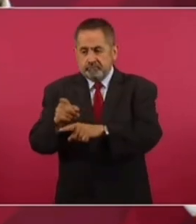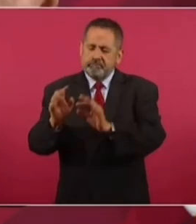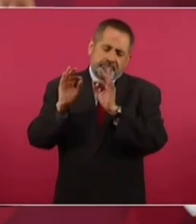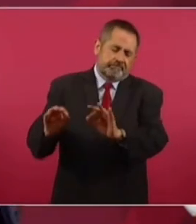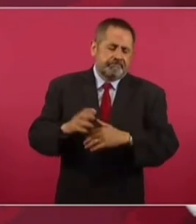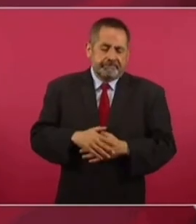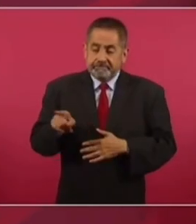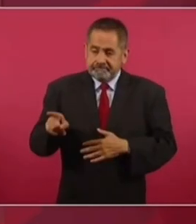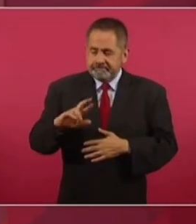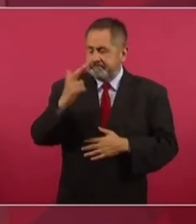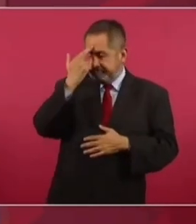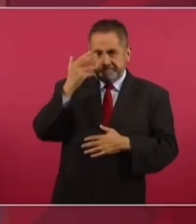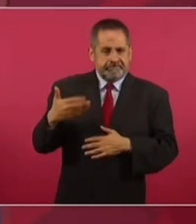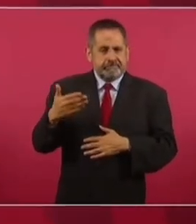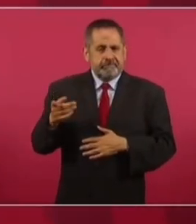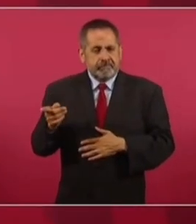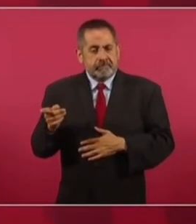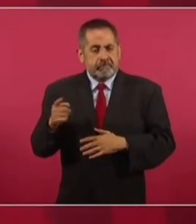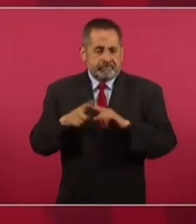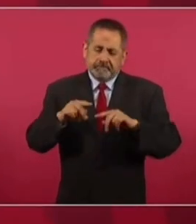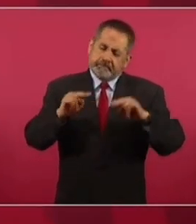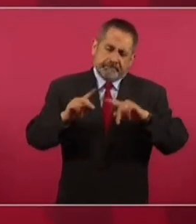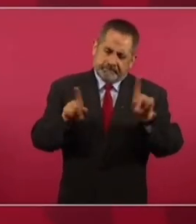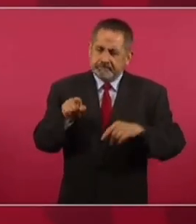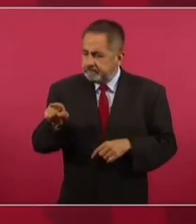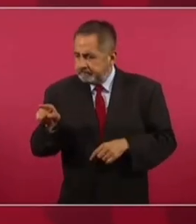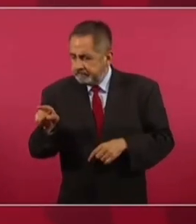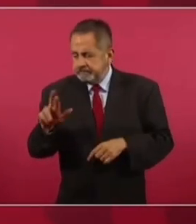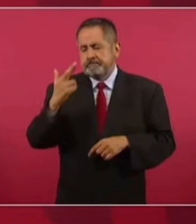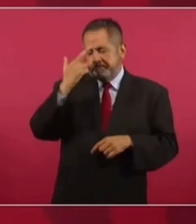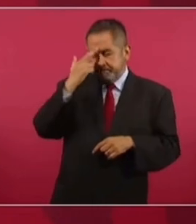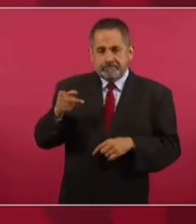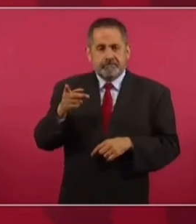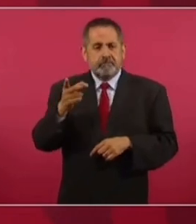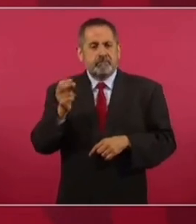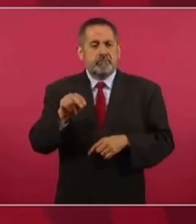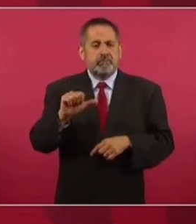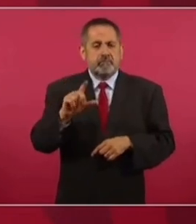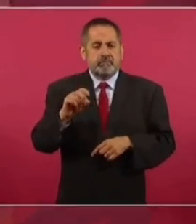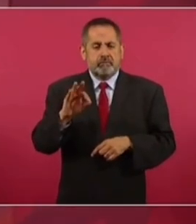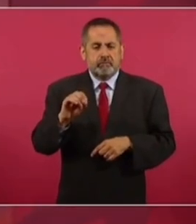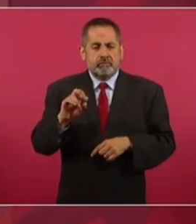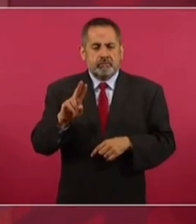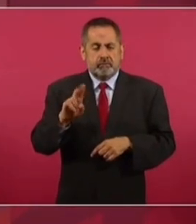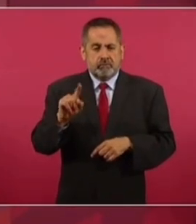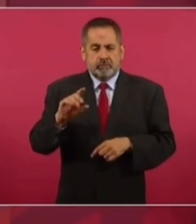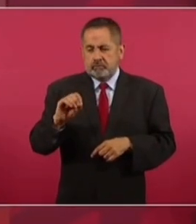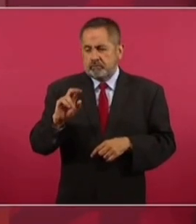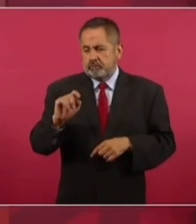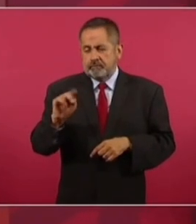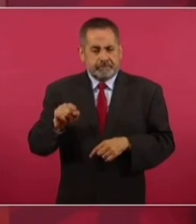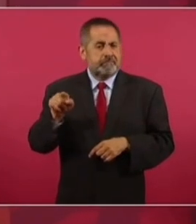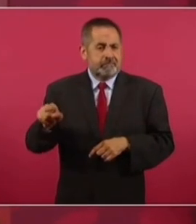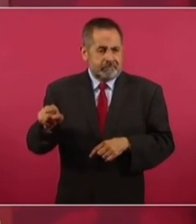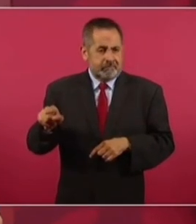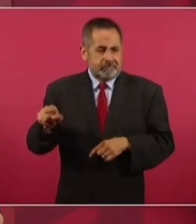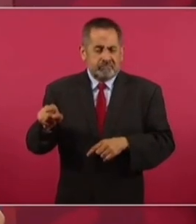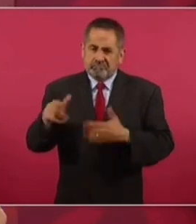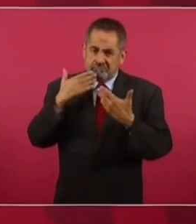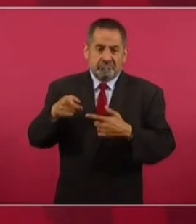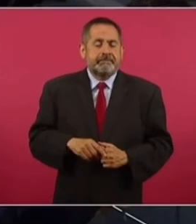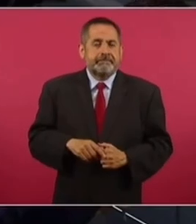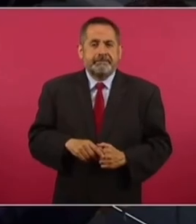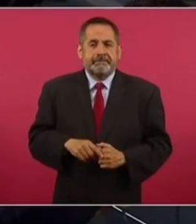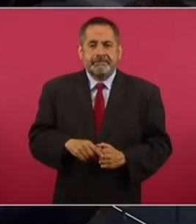recuerda a otro nivel, desde luego, a don Adolfo Ruiz Cortines, que fue un presidente